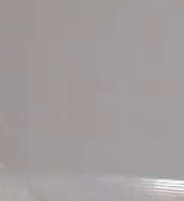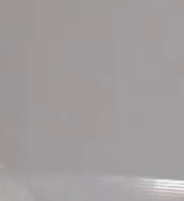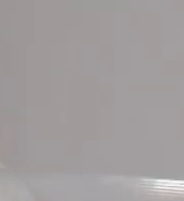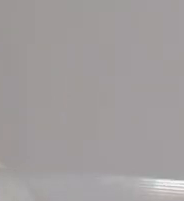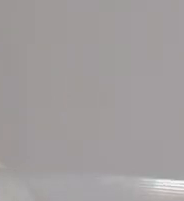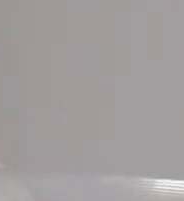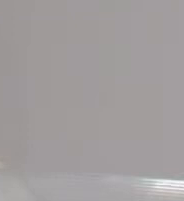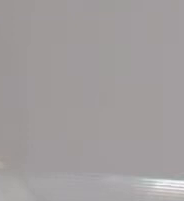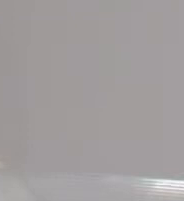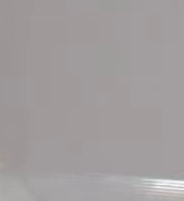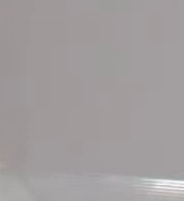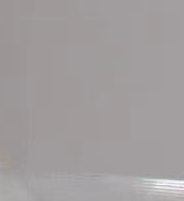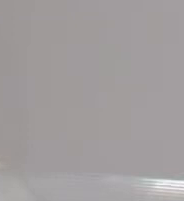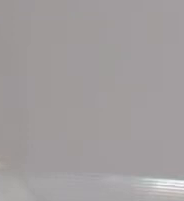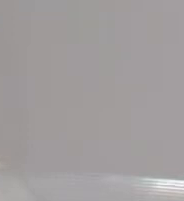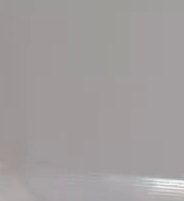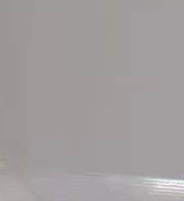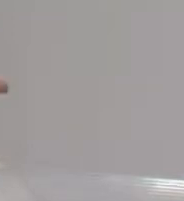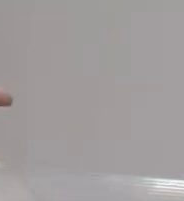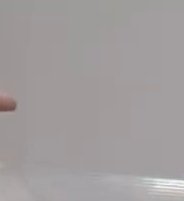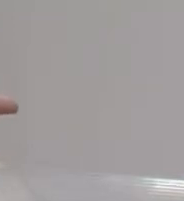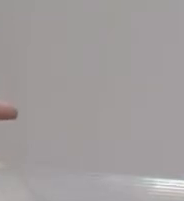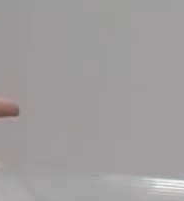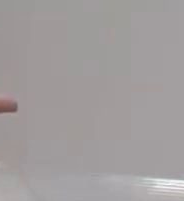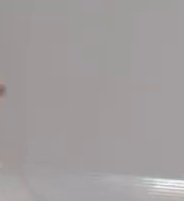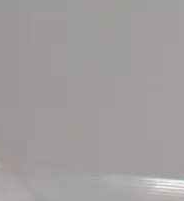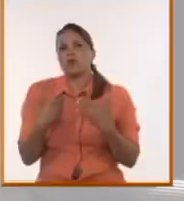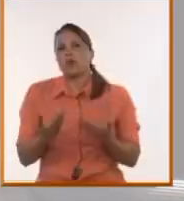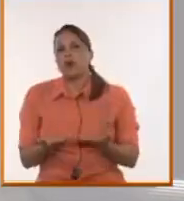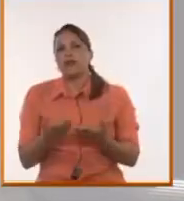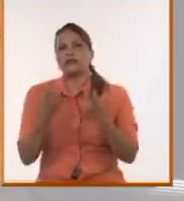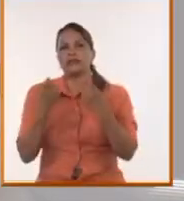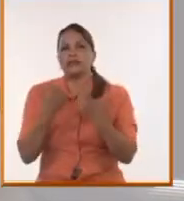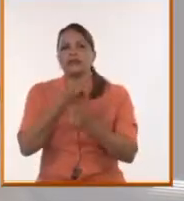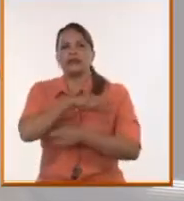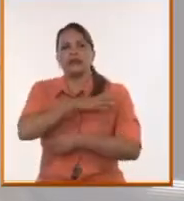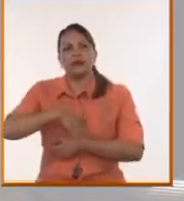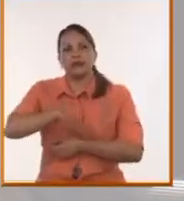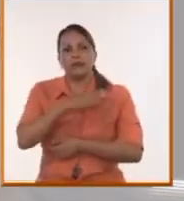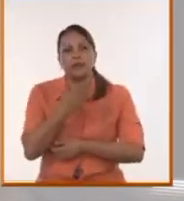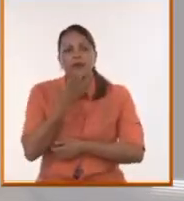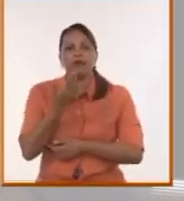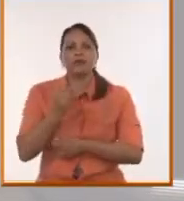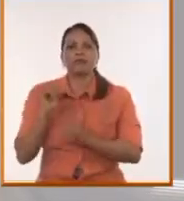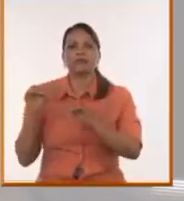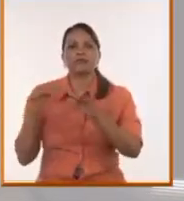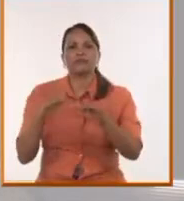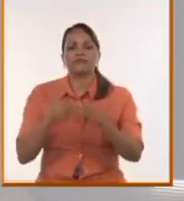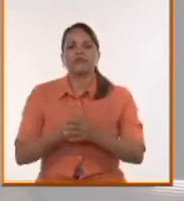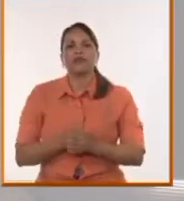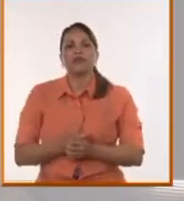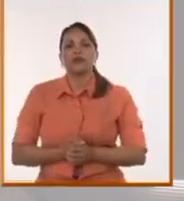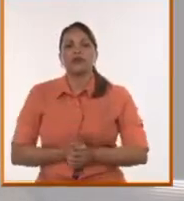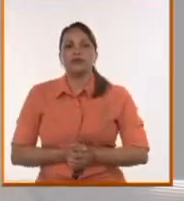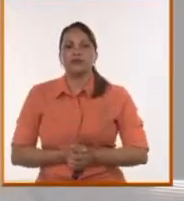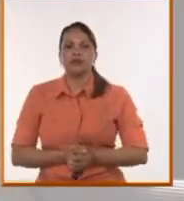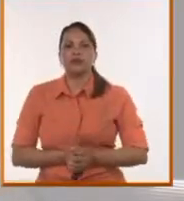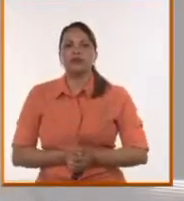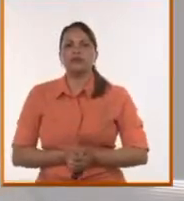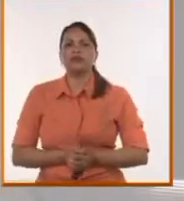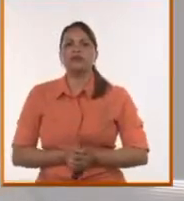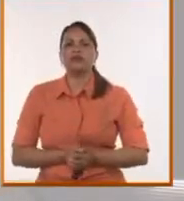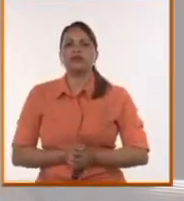preguntarnos qué comunicación requieren nuestros pueblos, qué procesos emancipatorios, porque tampoco es que haya una solución